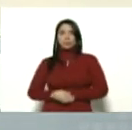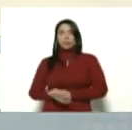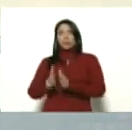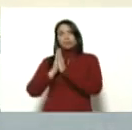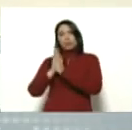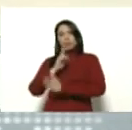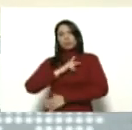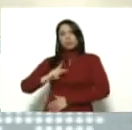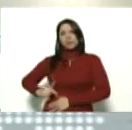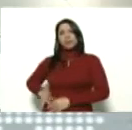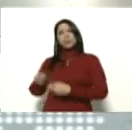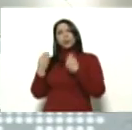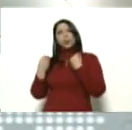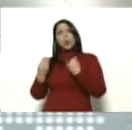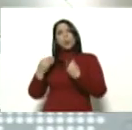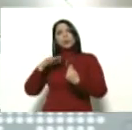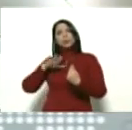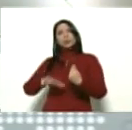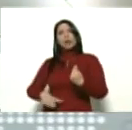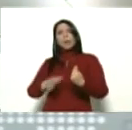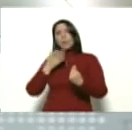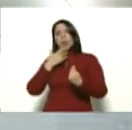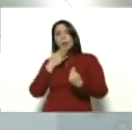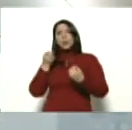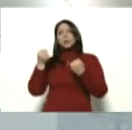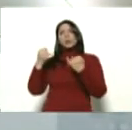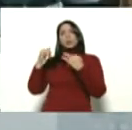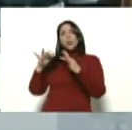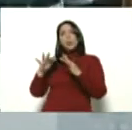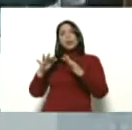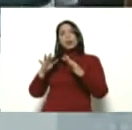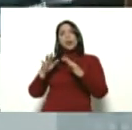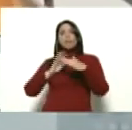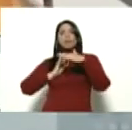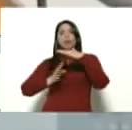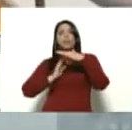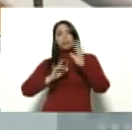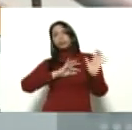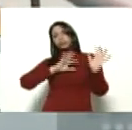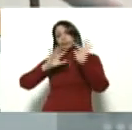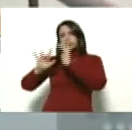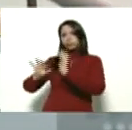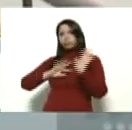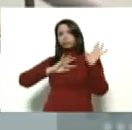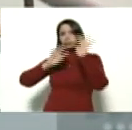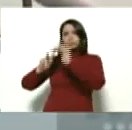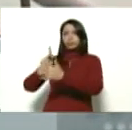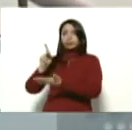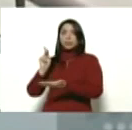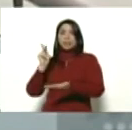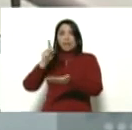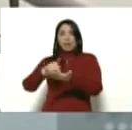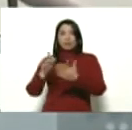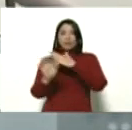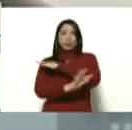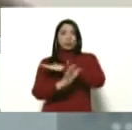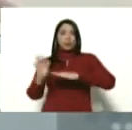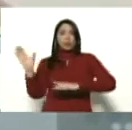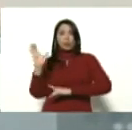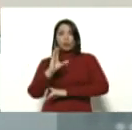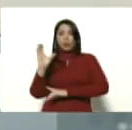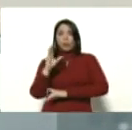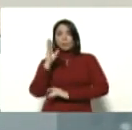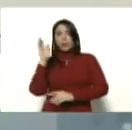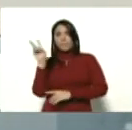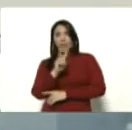Vicepresidenta, ¿cómo está el flujo, el número de migrantes que están llegando a la frontera de Colombia con Venezuela? Por favor, usted está